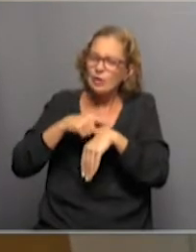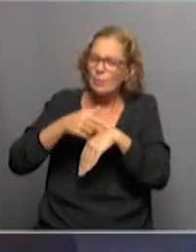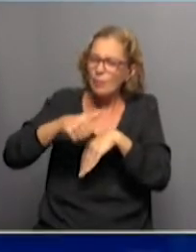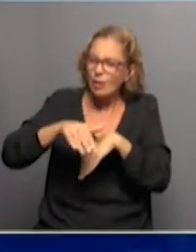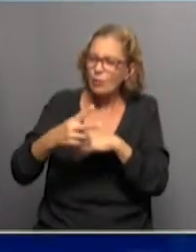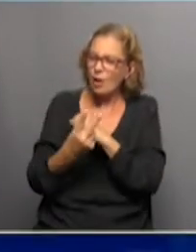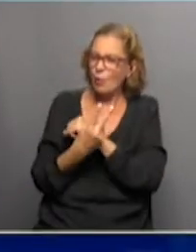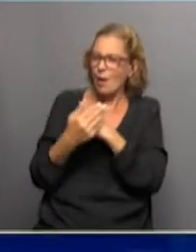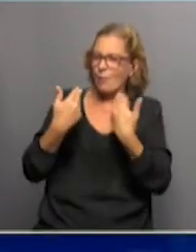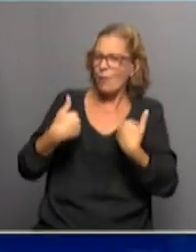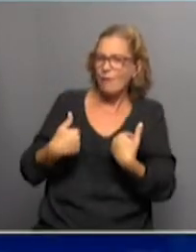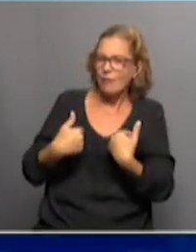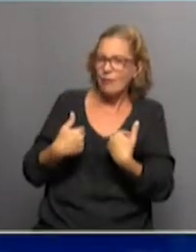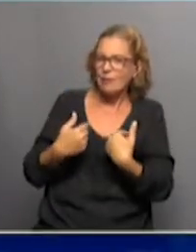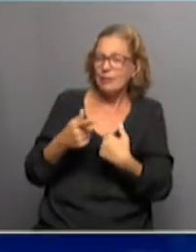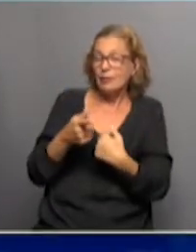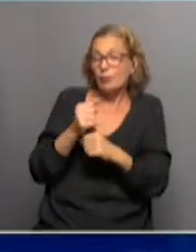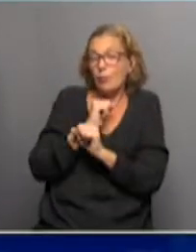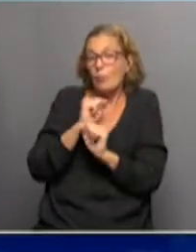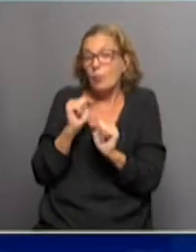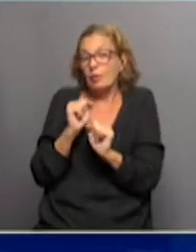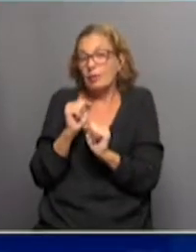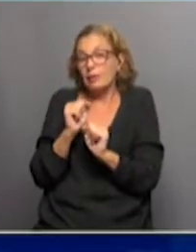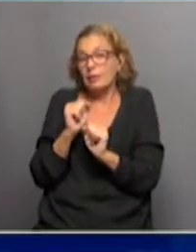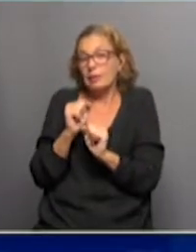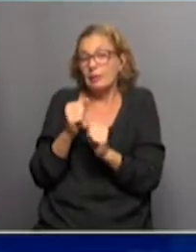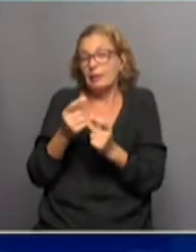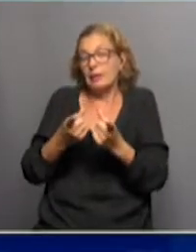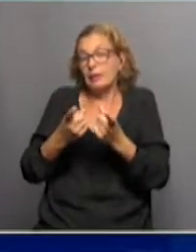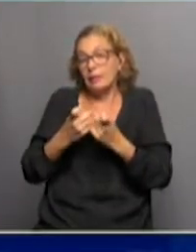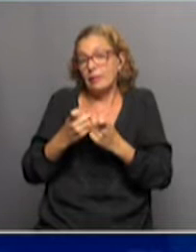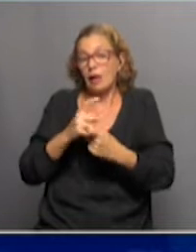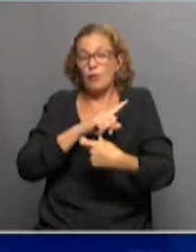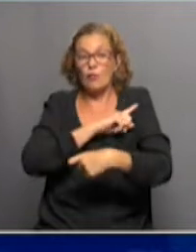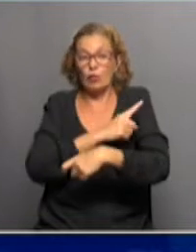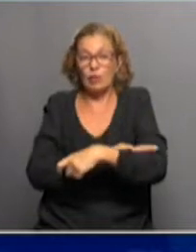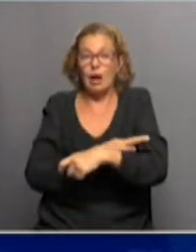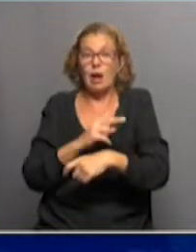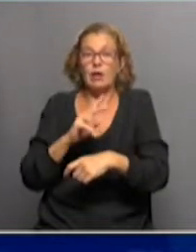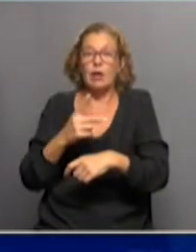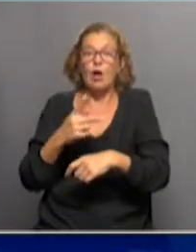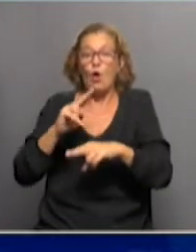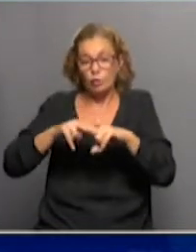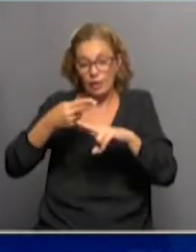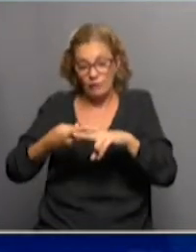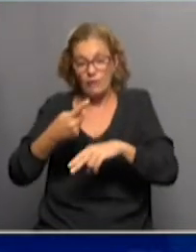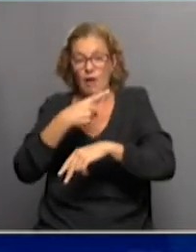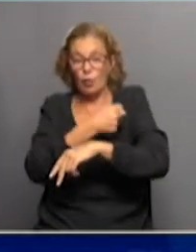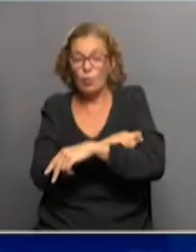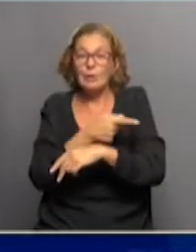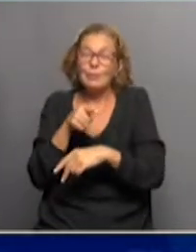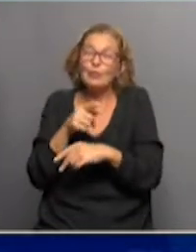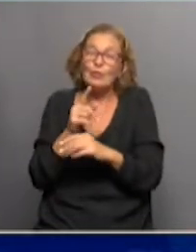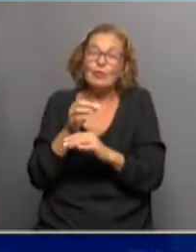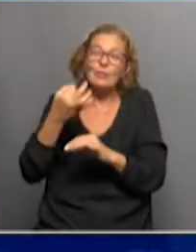efectivamente, bueno, puede ser necesario reforzar dosis, etc. Pero eso realmente